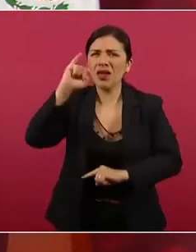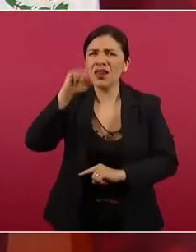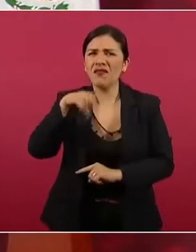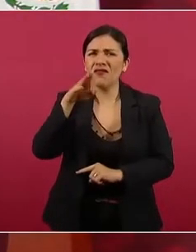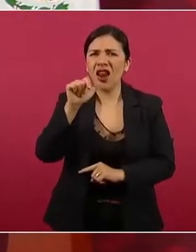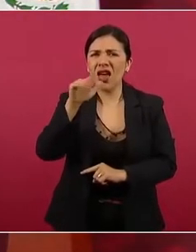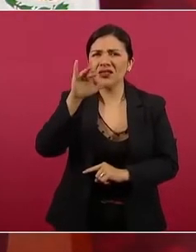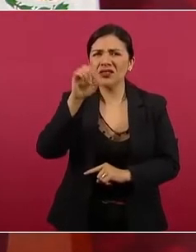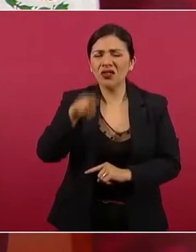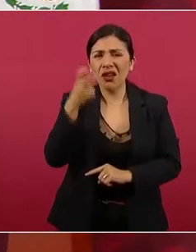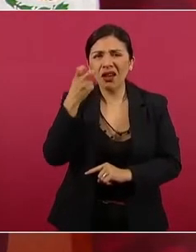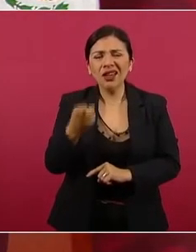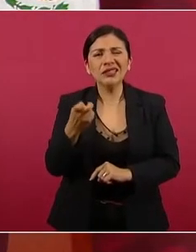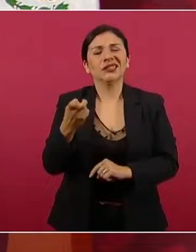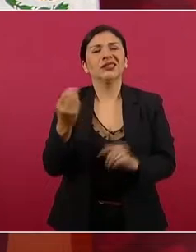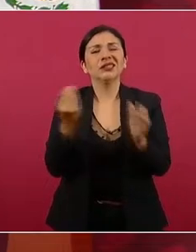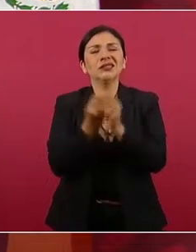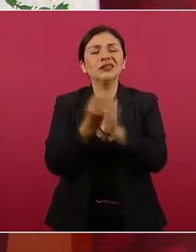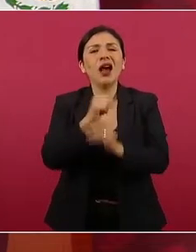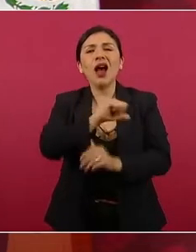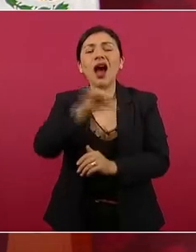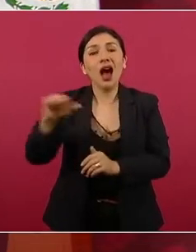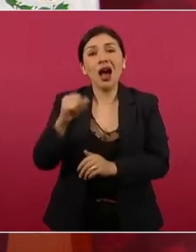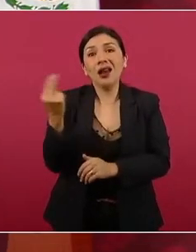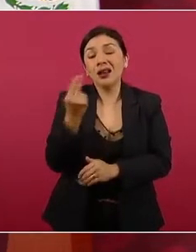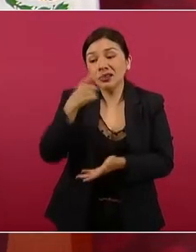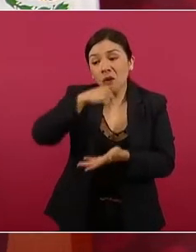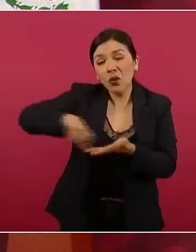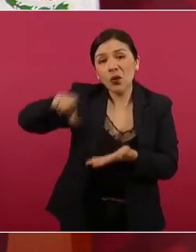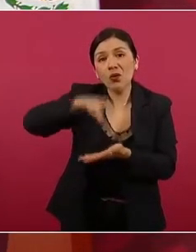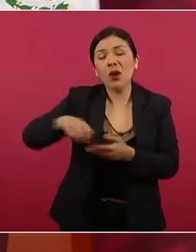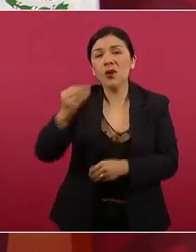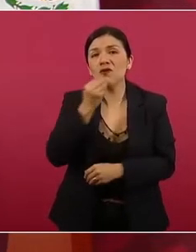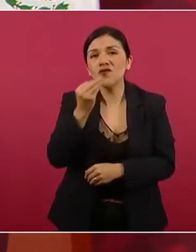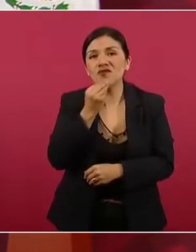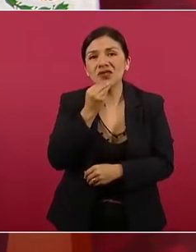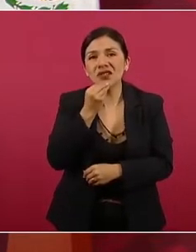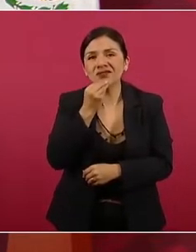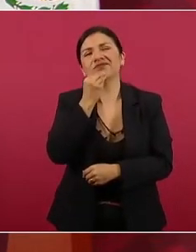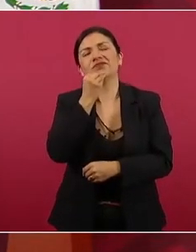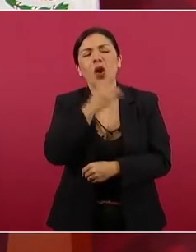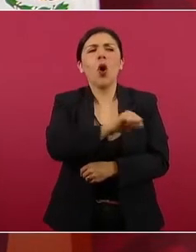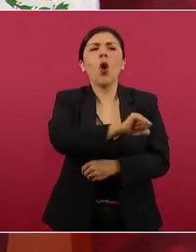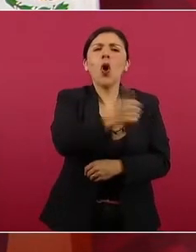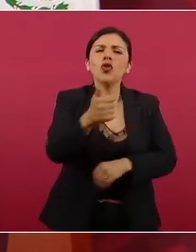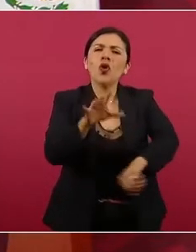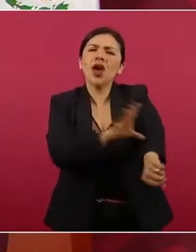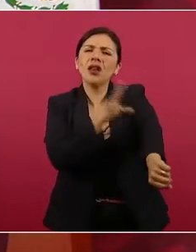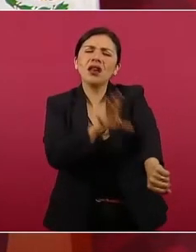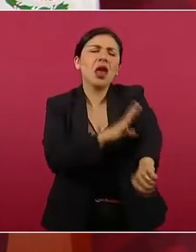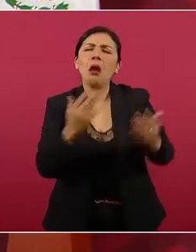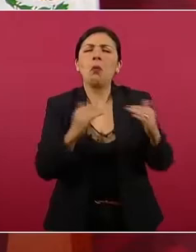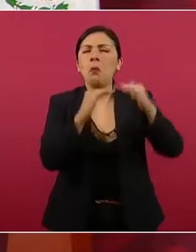lo que tiene que ver con alimentos, menos en lo energético.